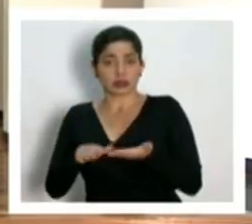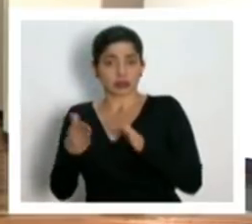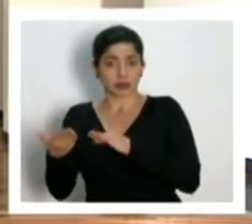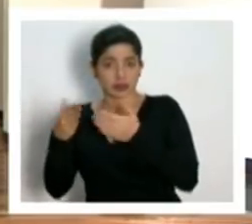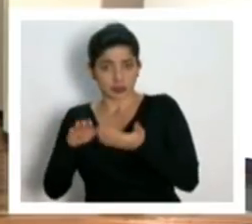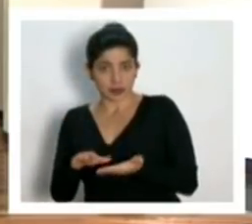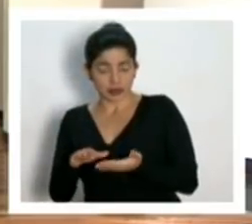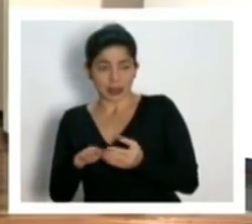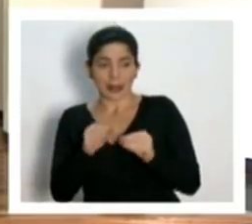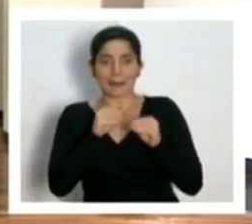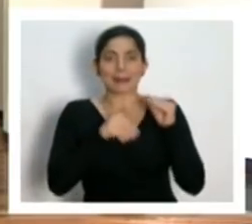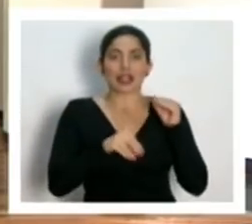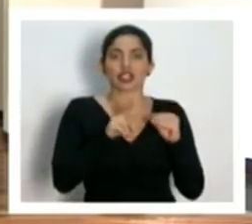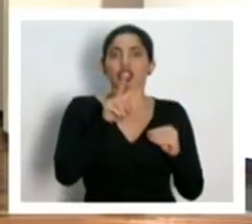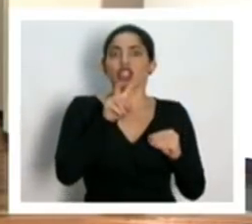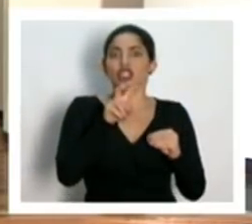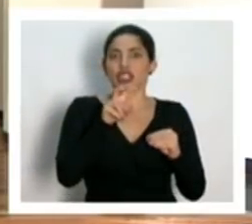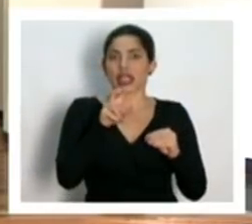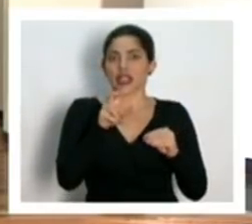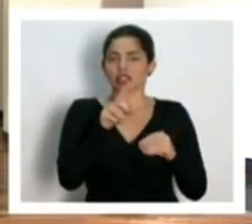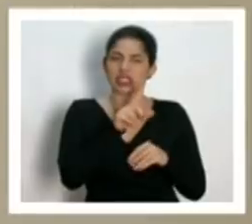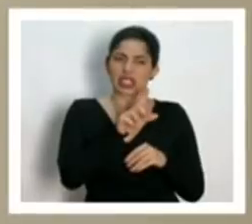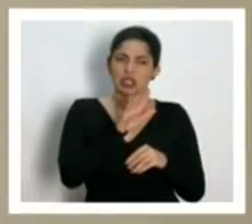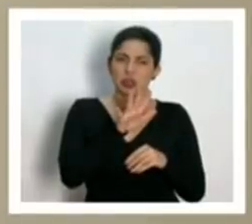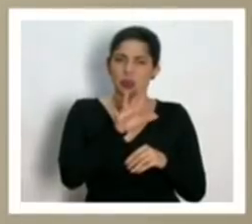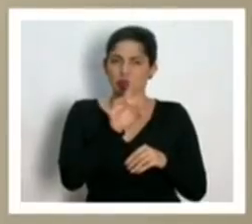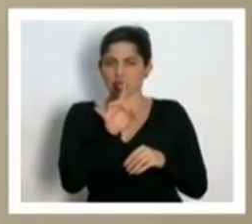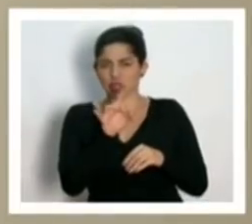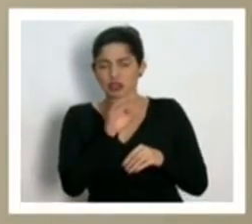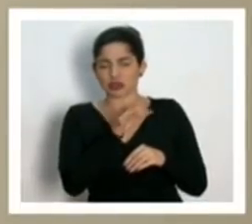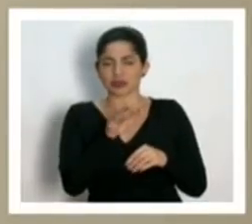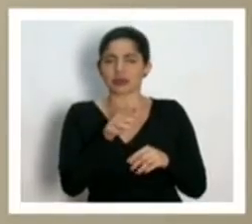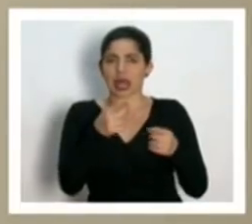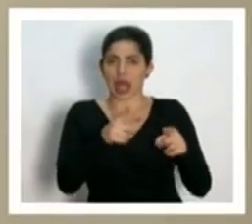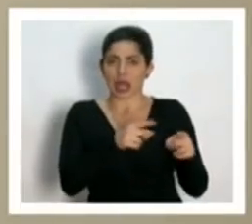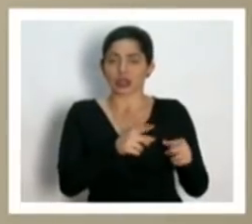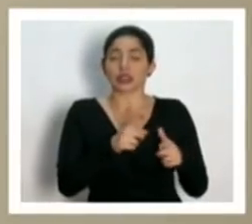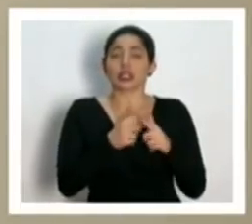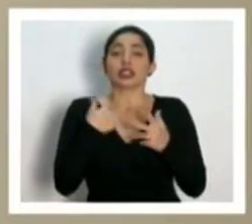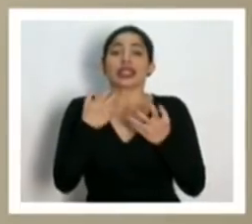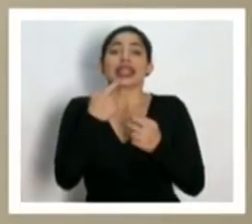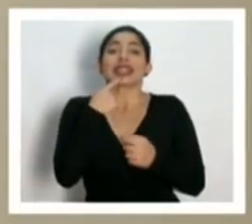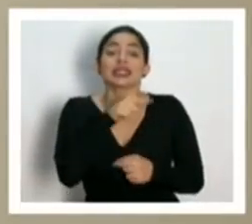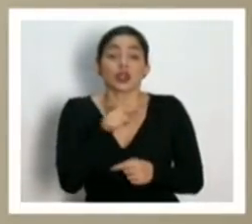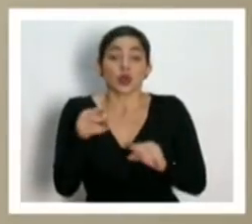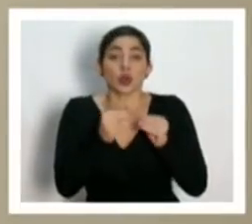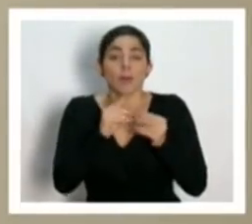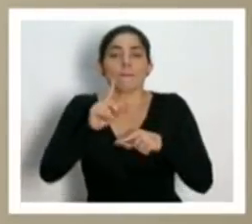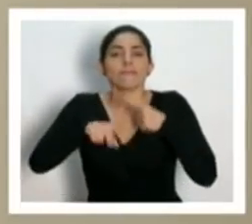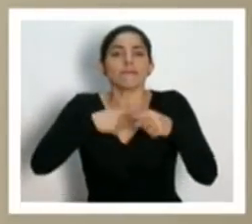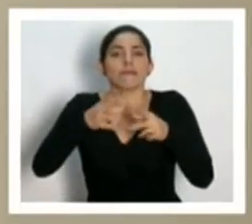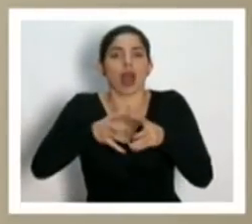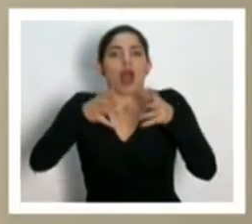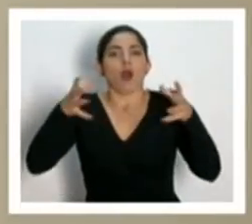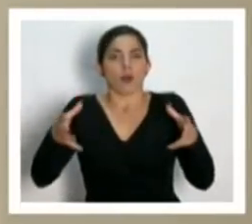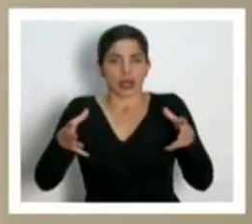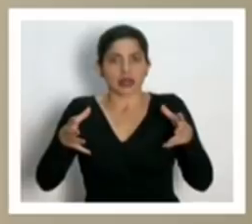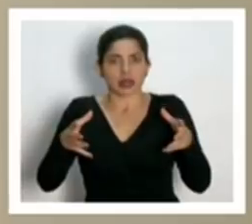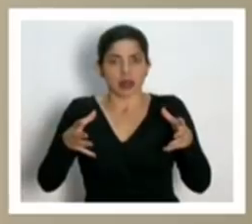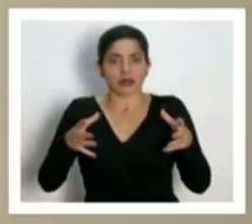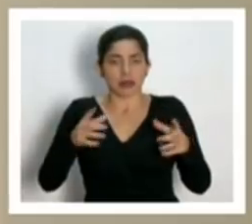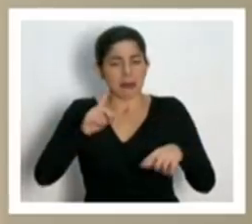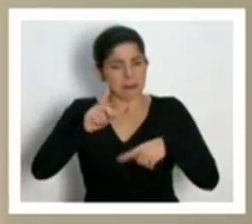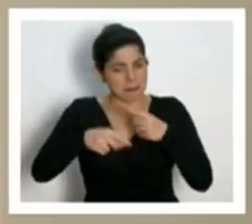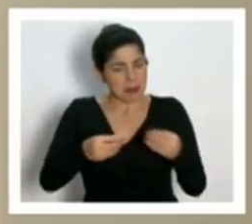menos de doscientos casos ciento cincuenta y resto ciento cincuenta otro yo quiero decirles que esos números van a aumentar que van a haber